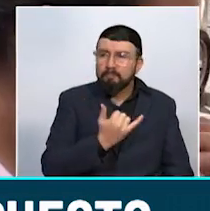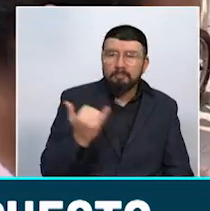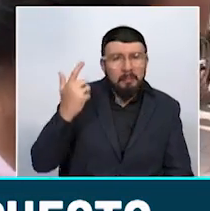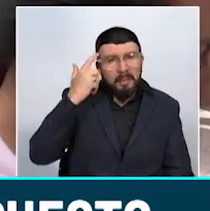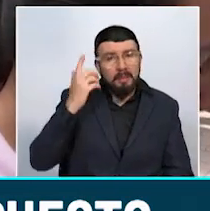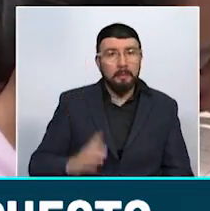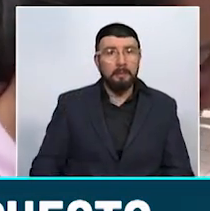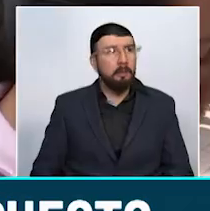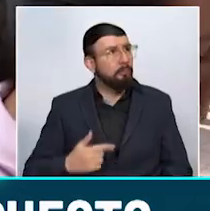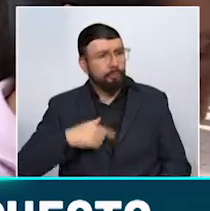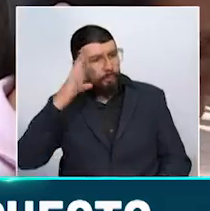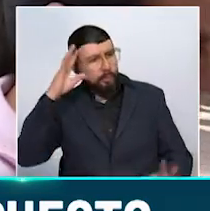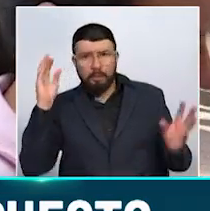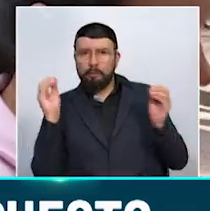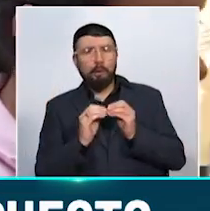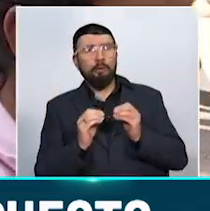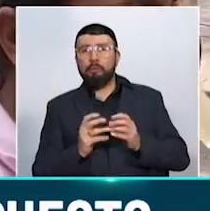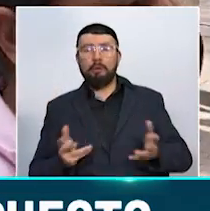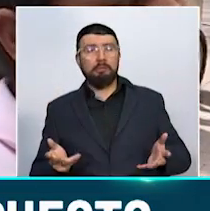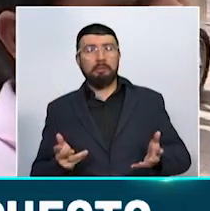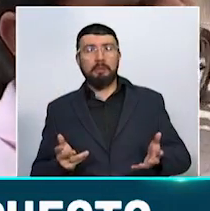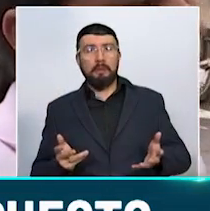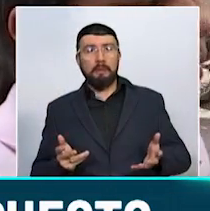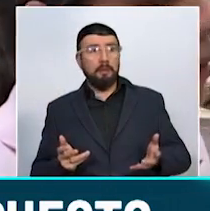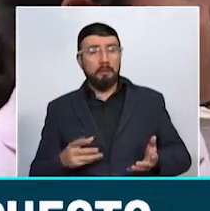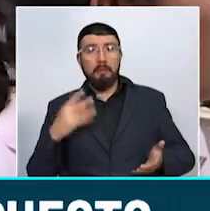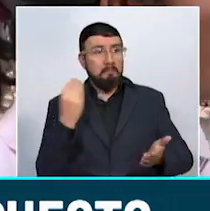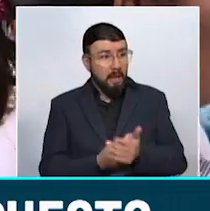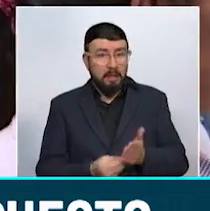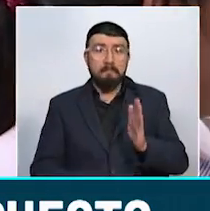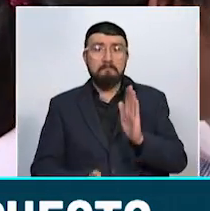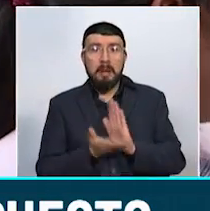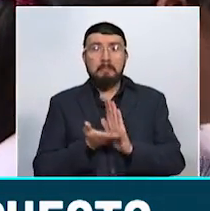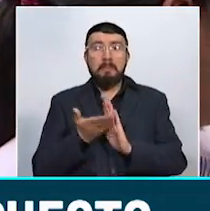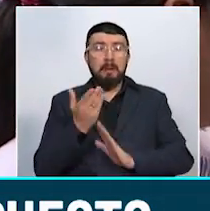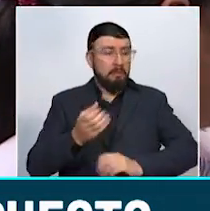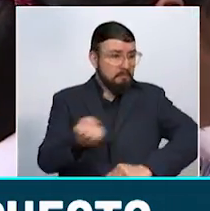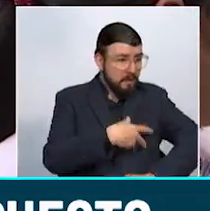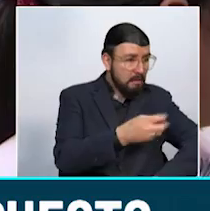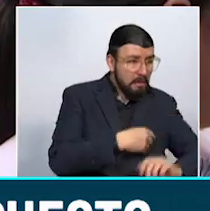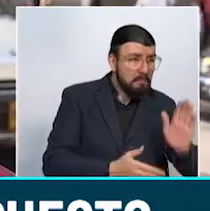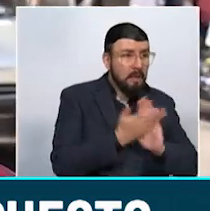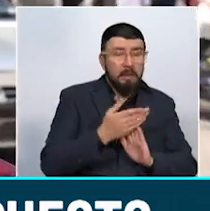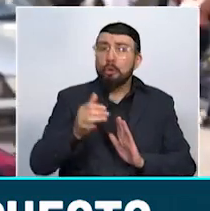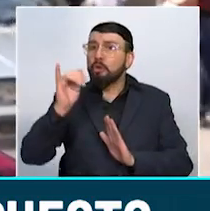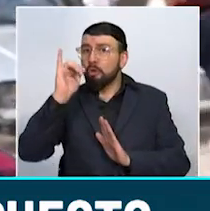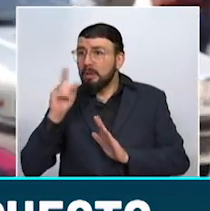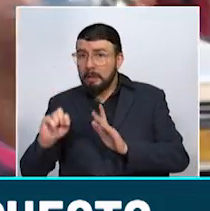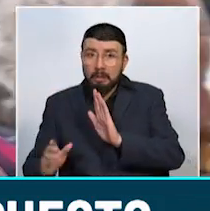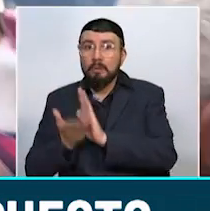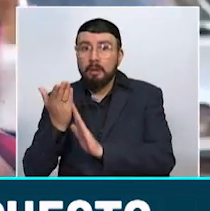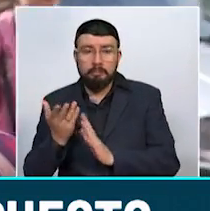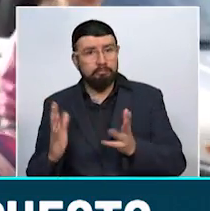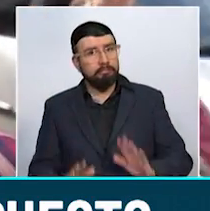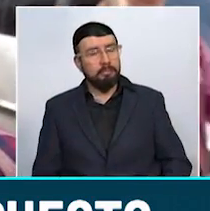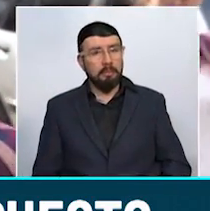Completamente en desacuerdo, porque más costo, más la canasta va a mirar bien cara de ahorita para las gaseosas también. Es que ya se queda uno